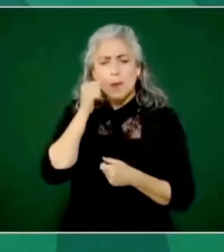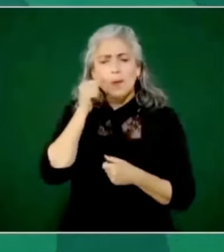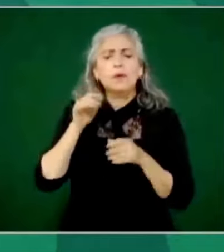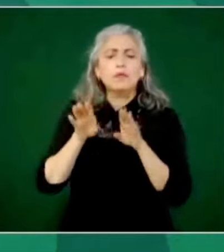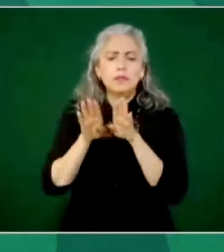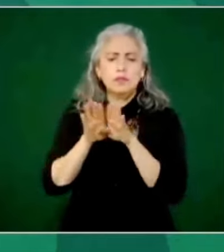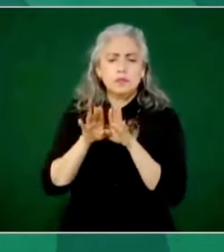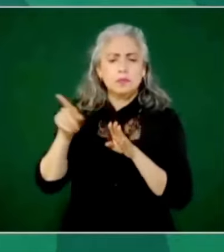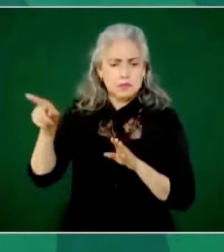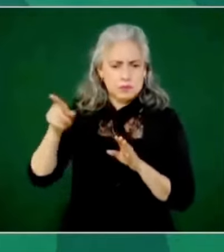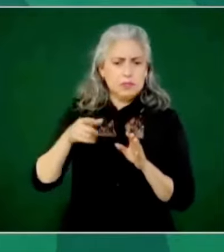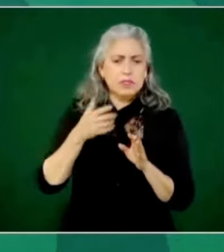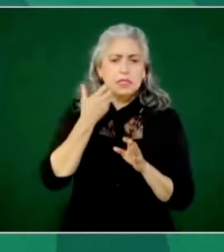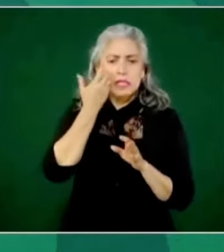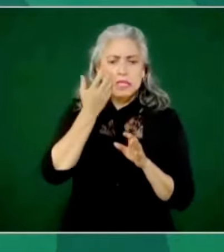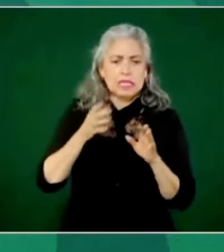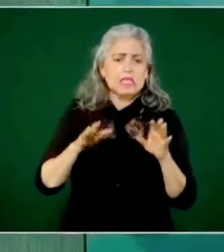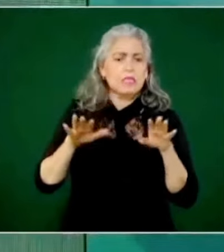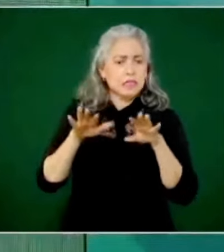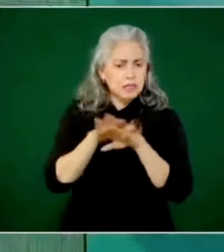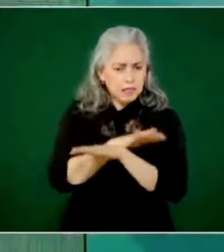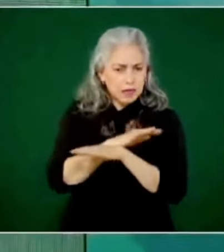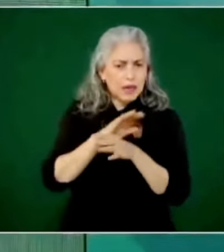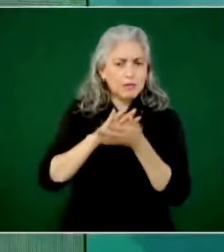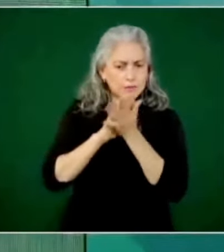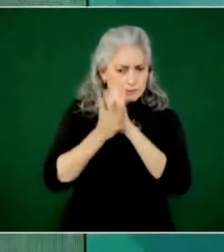al mismo tiempo internacionalista.